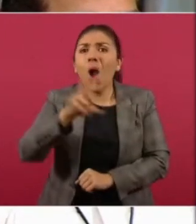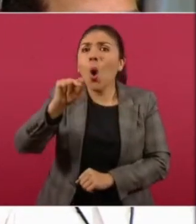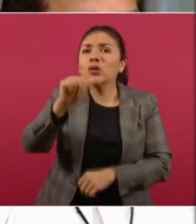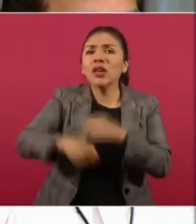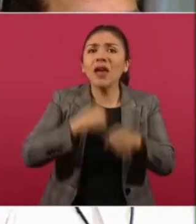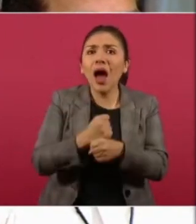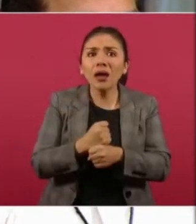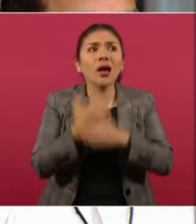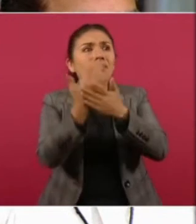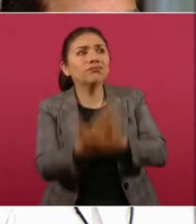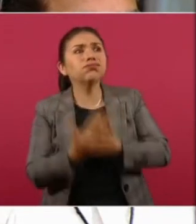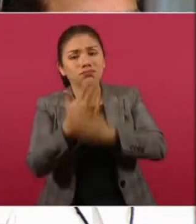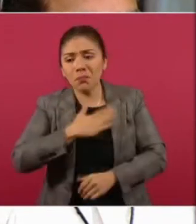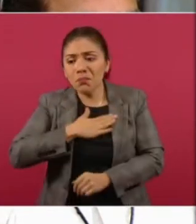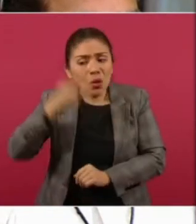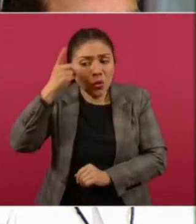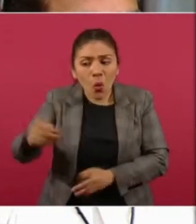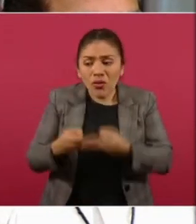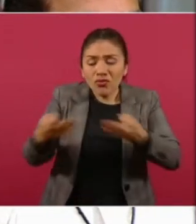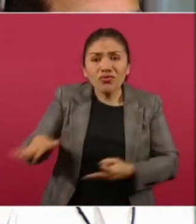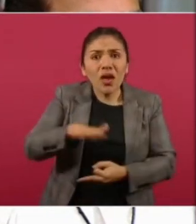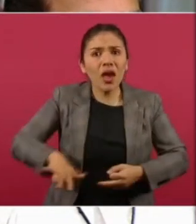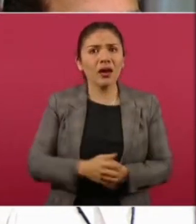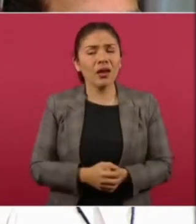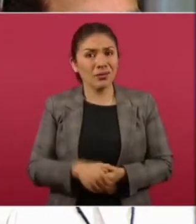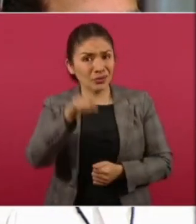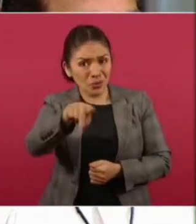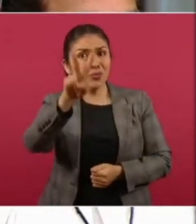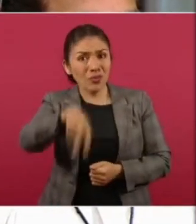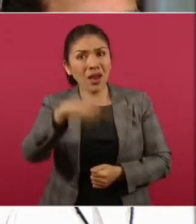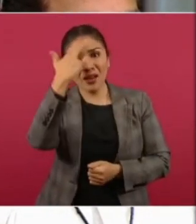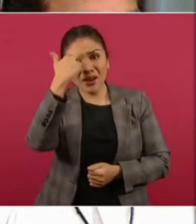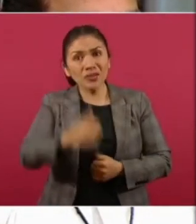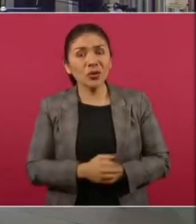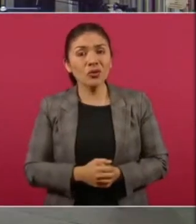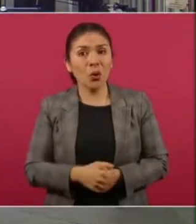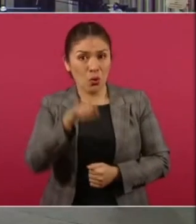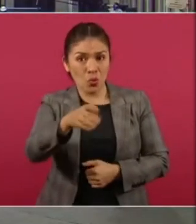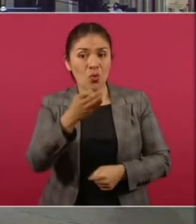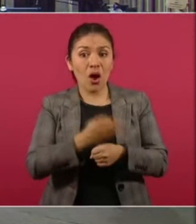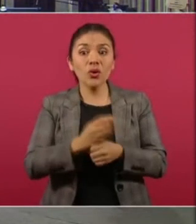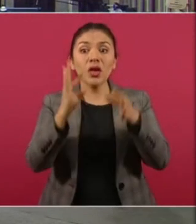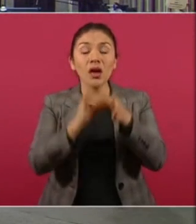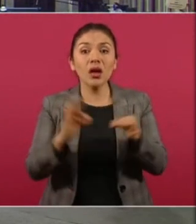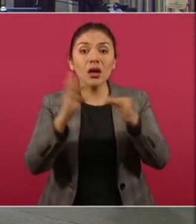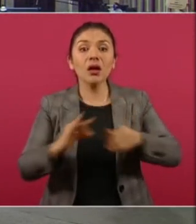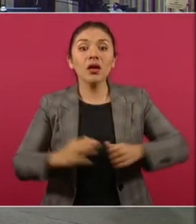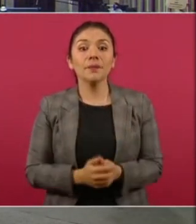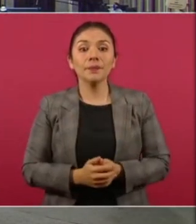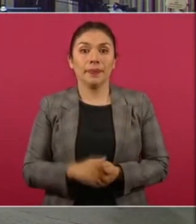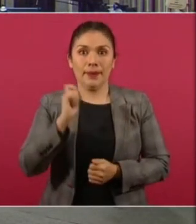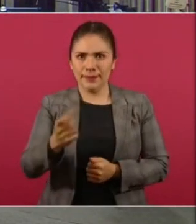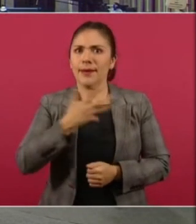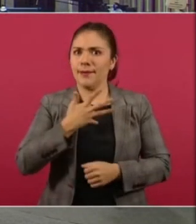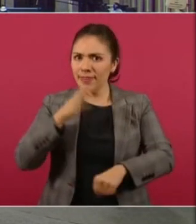Chihuahua peleando por una tierra. Y usted, efectivamente, usted ha hablado ahorita también de que